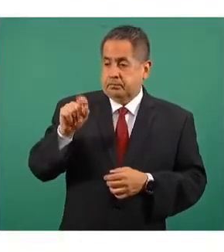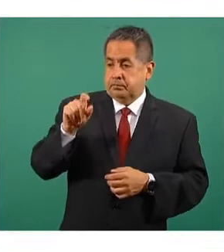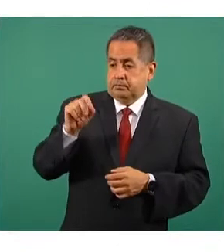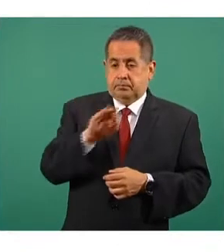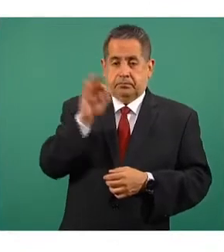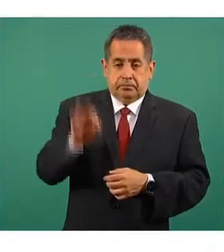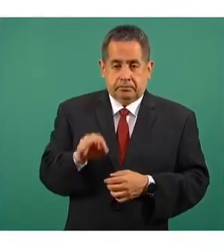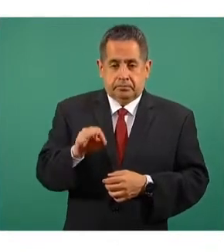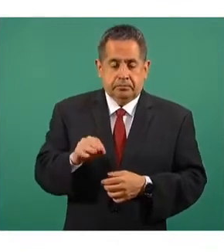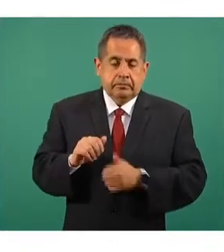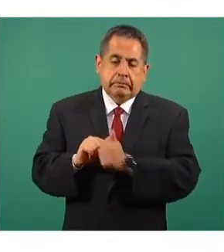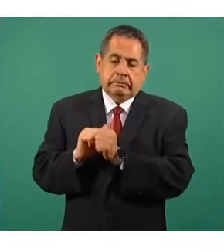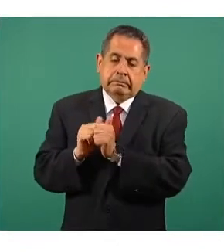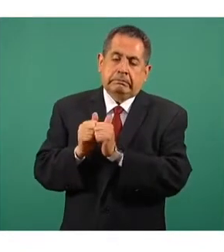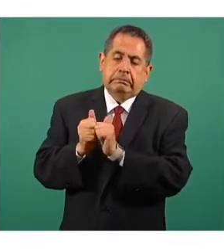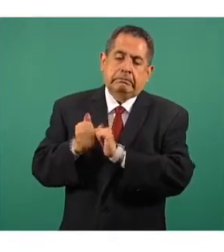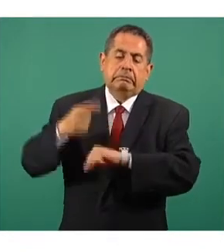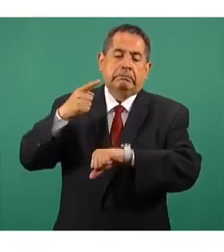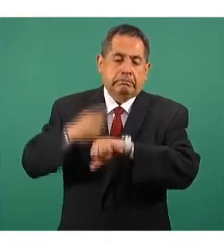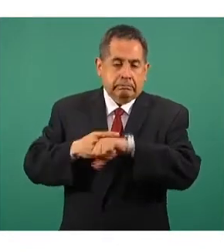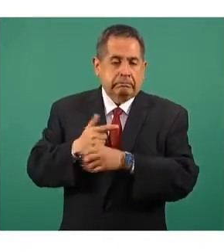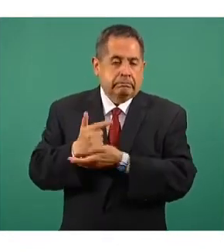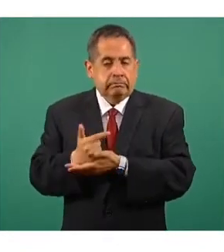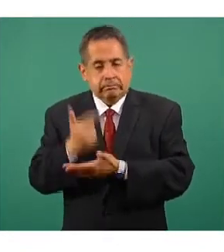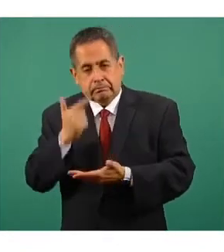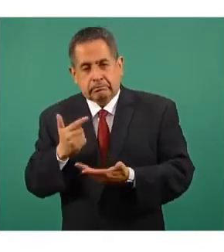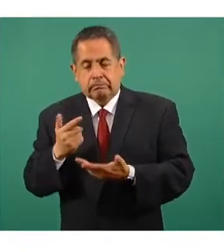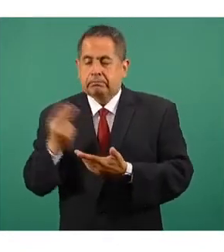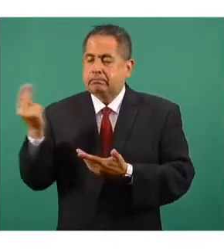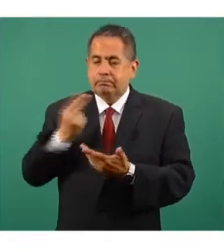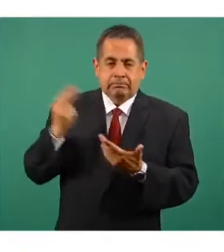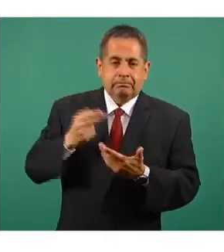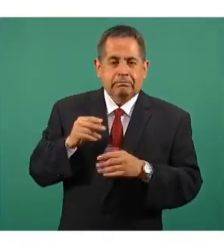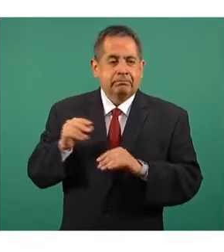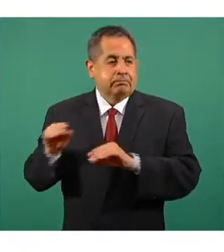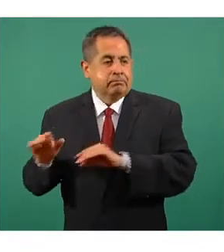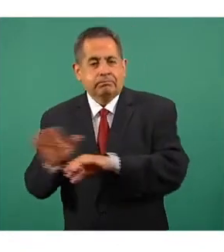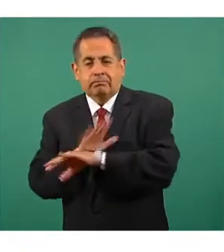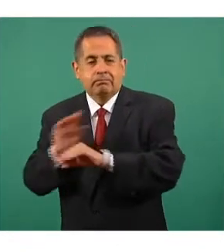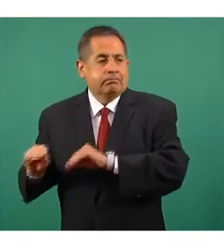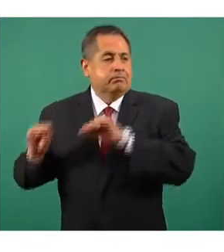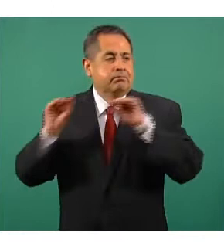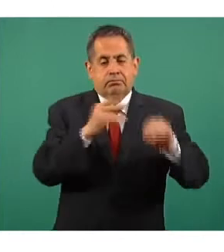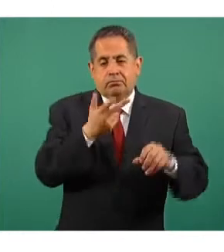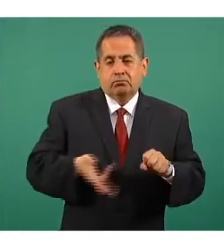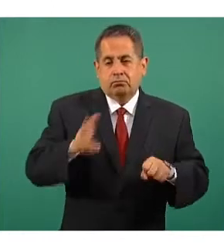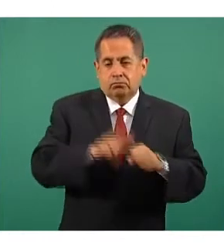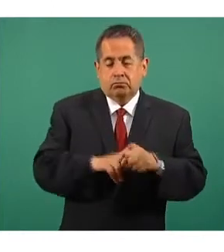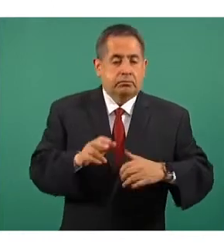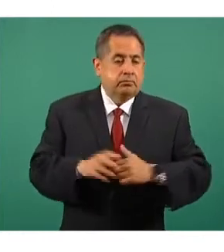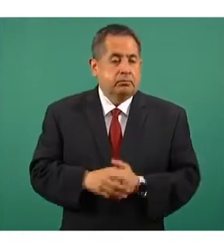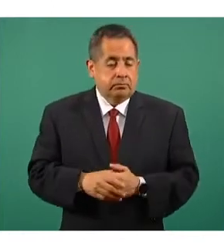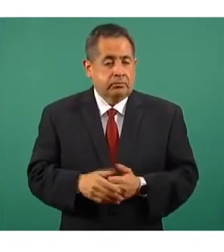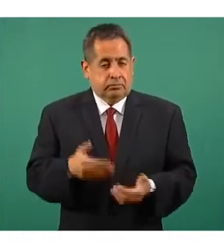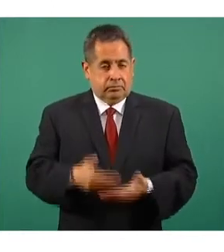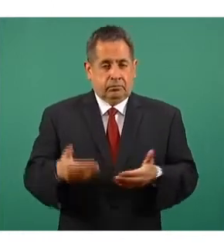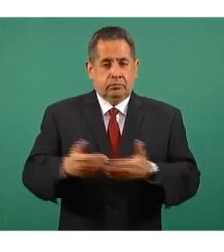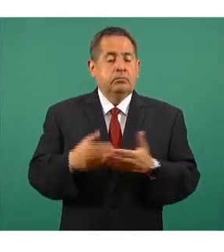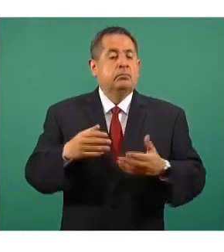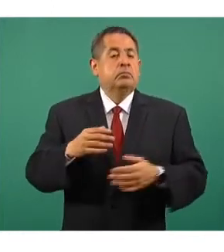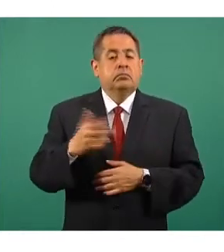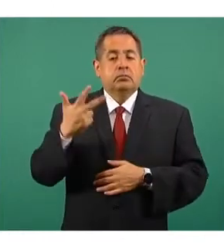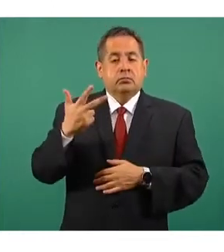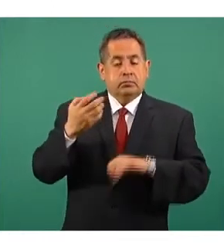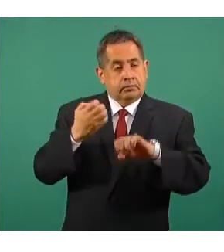evolucionan a un cuadro severo, grave, que requiere de hospitalización. En ese sentido, hay hoy ocho estados